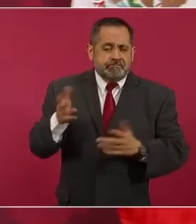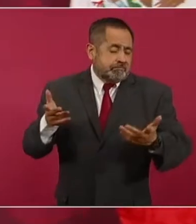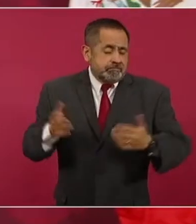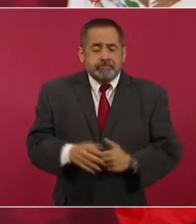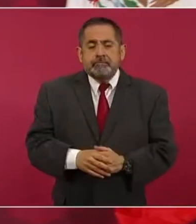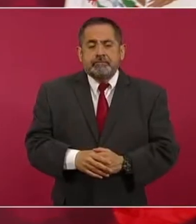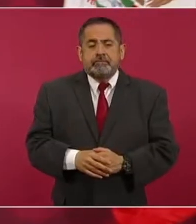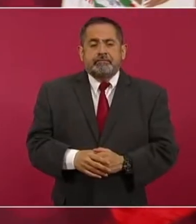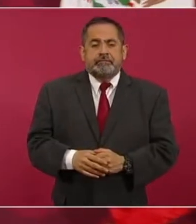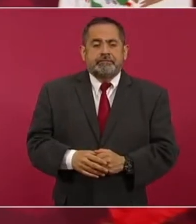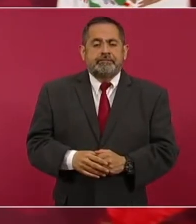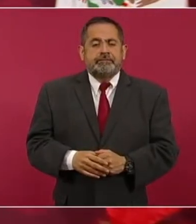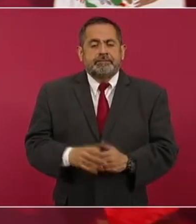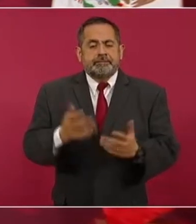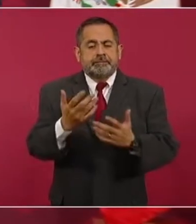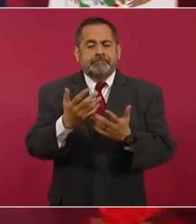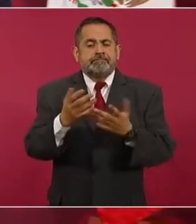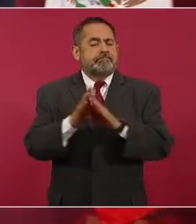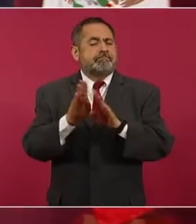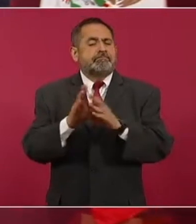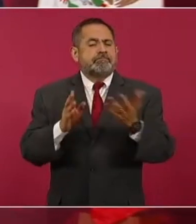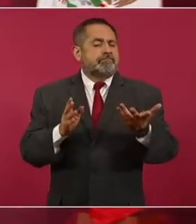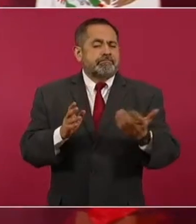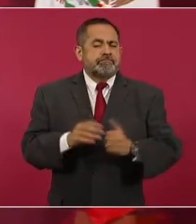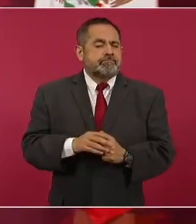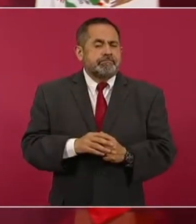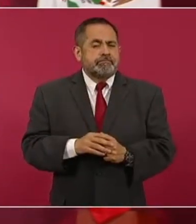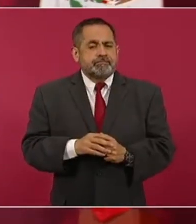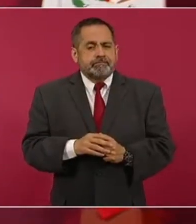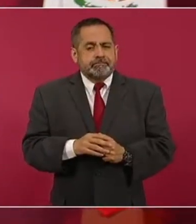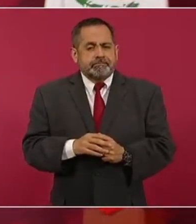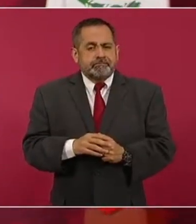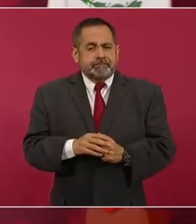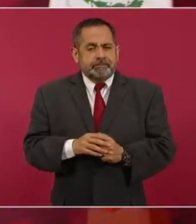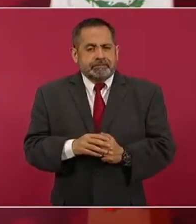o ¿cuándo es que